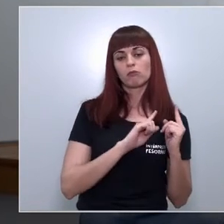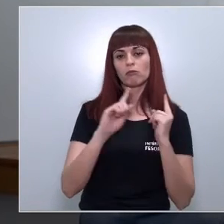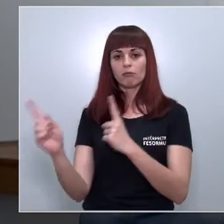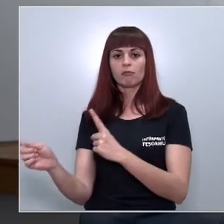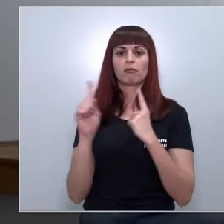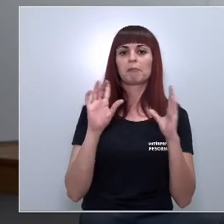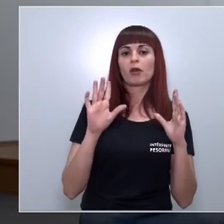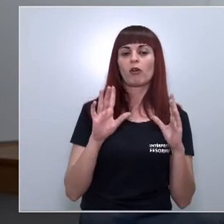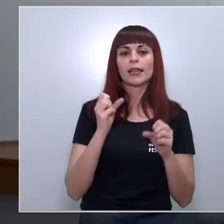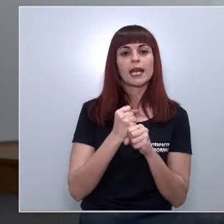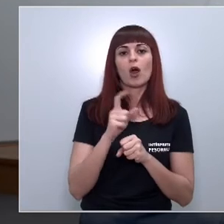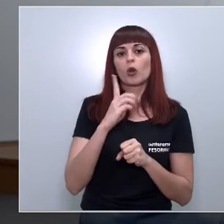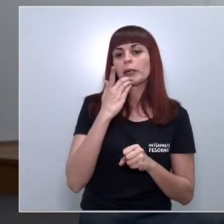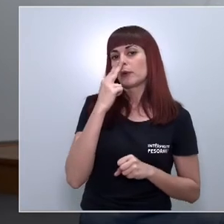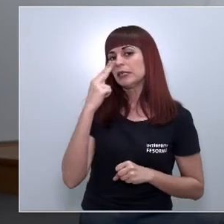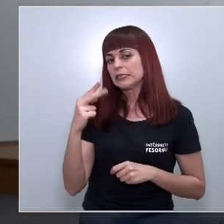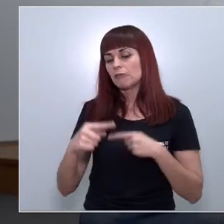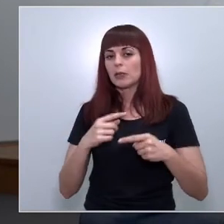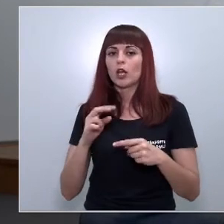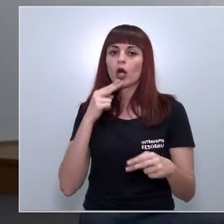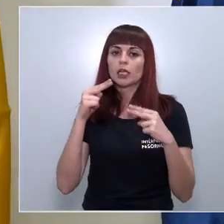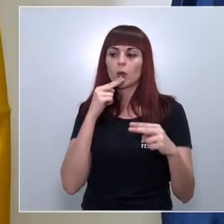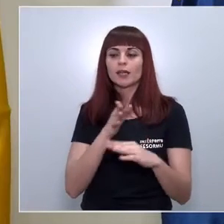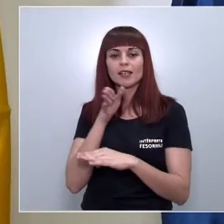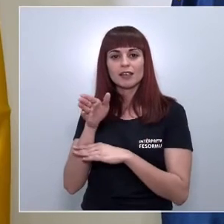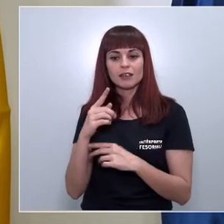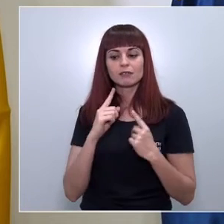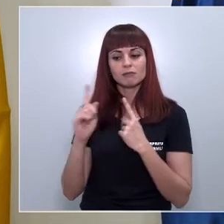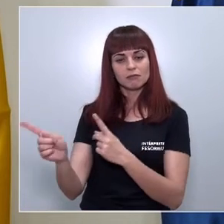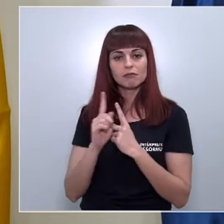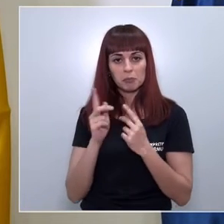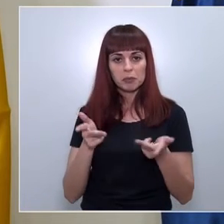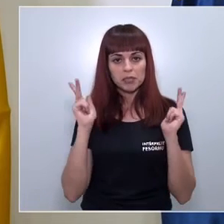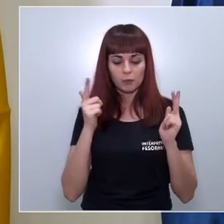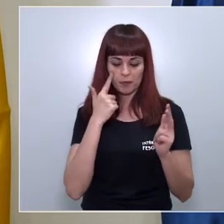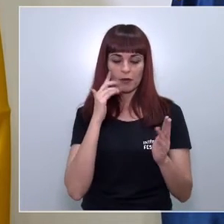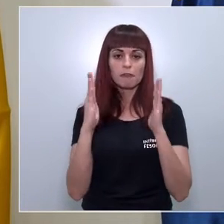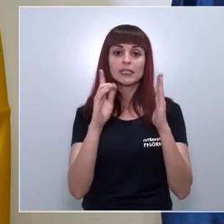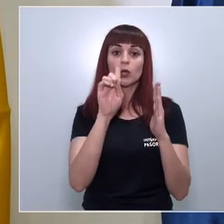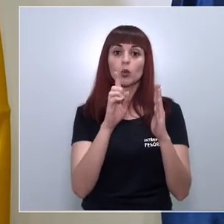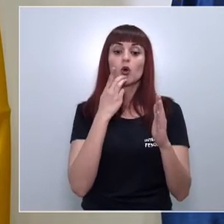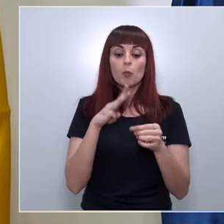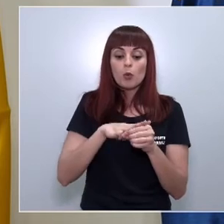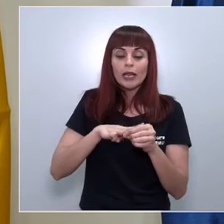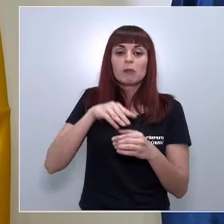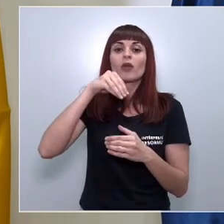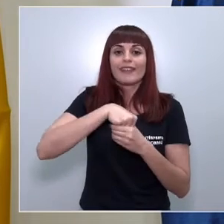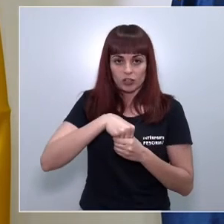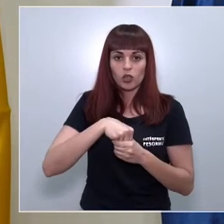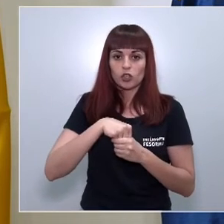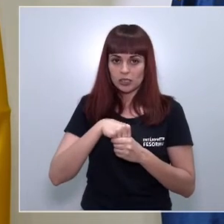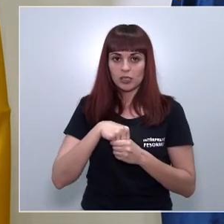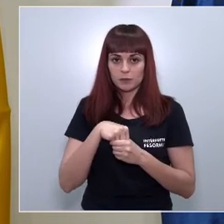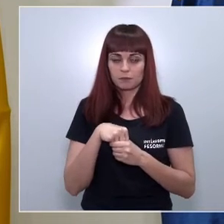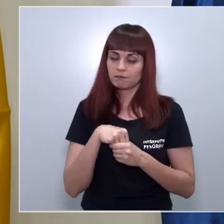sean por trabajo como las visitas familiares o ir a algún restaurante? En la fase 1 dentro del municipio hasta que no lleguemos más adelante no